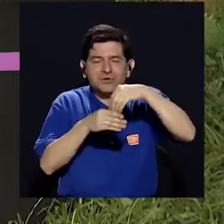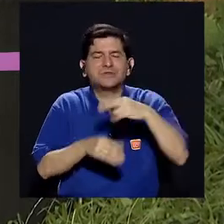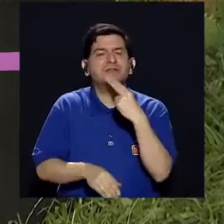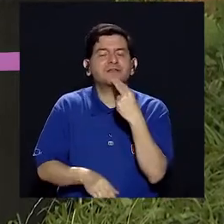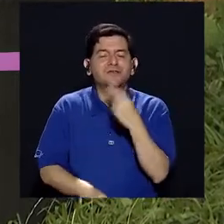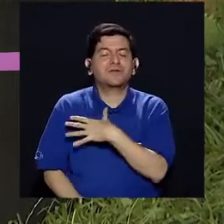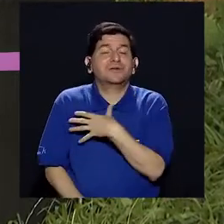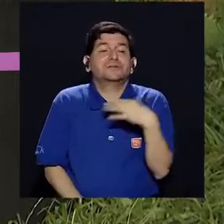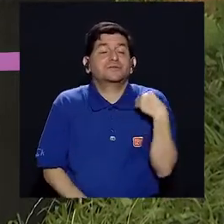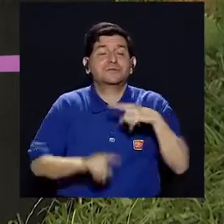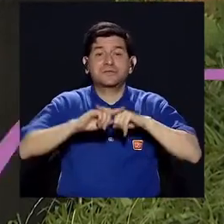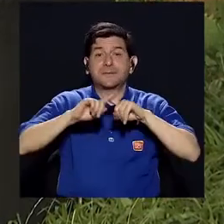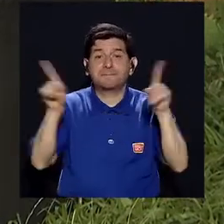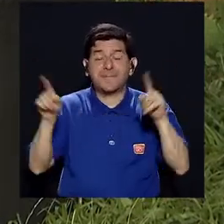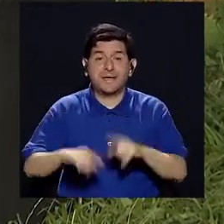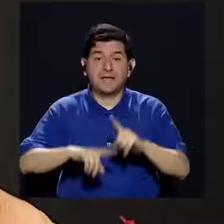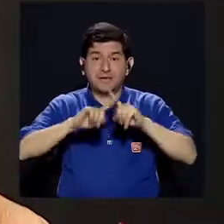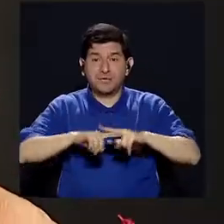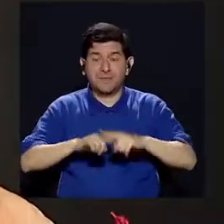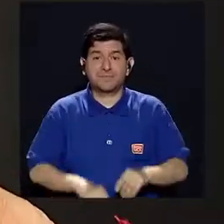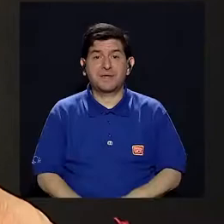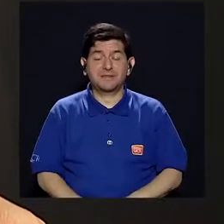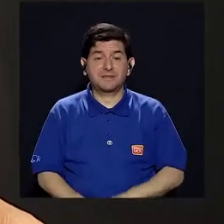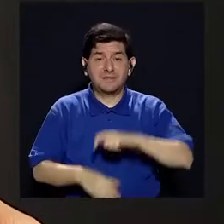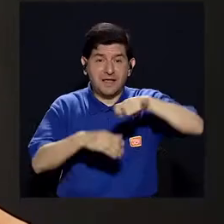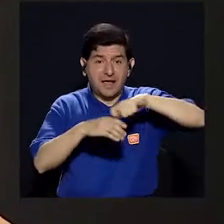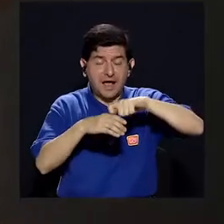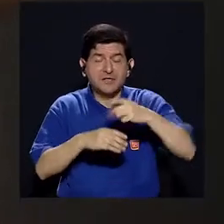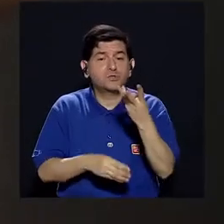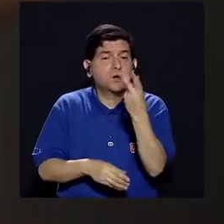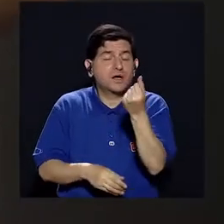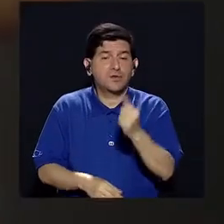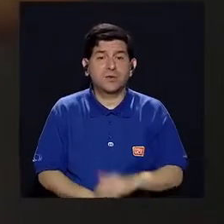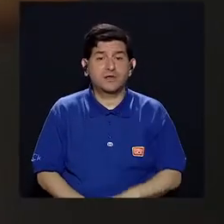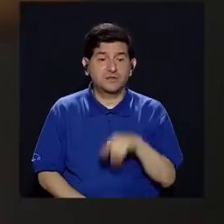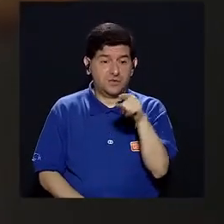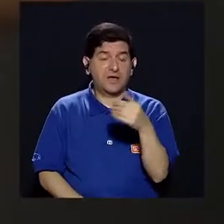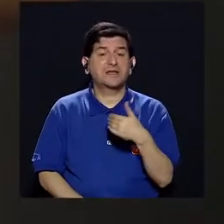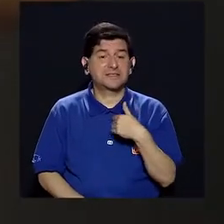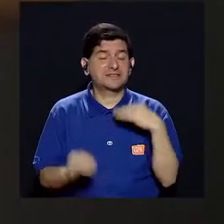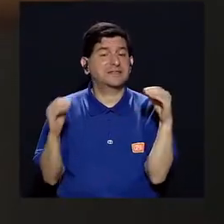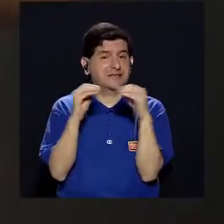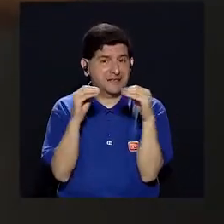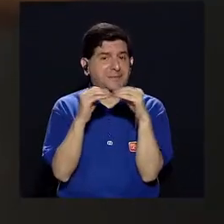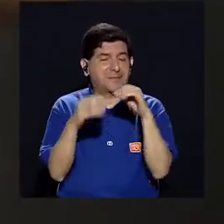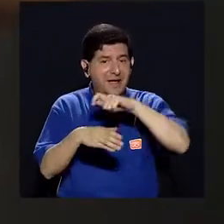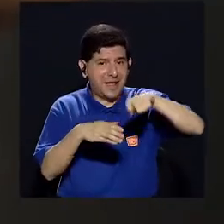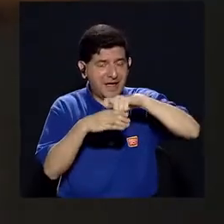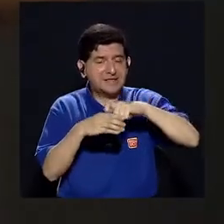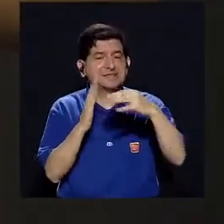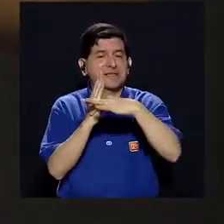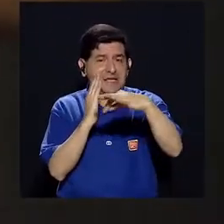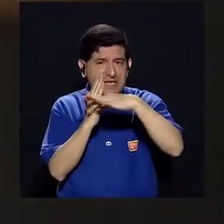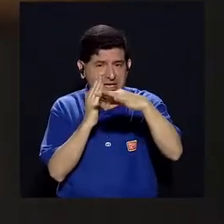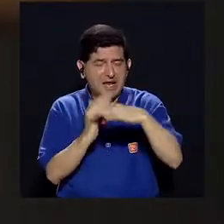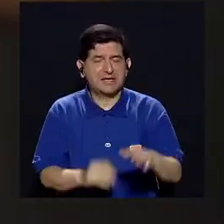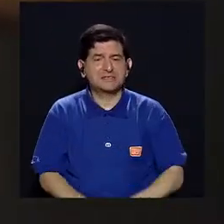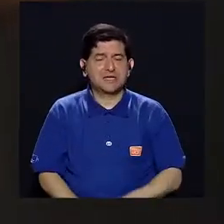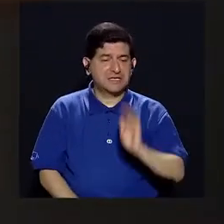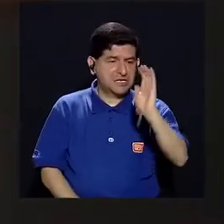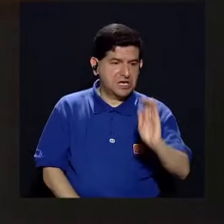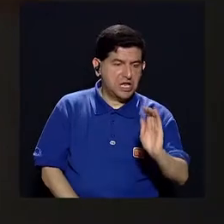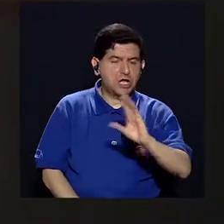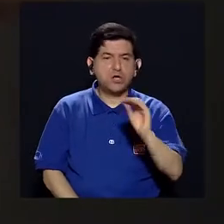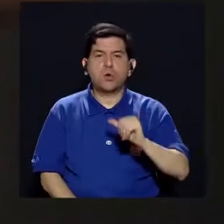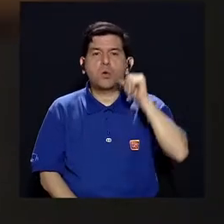son muy gustadas, habría que depender cuál es nuestro consumo diario de azúcar, por ejemplo, porque las galletas rellenas suelen tener un poquito más de azúcar, de grasa,